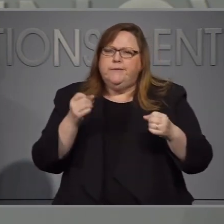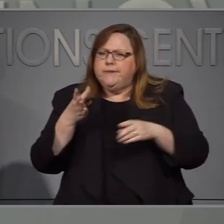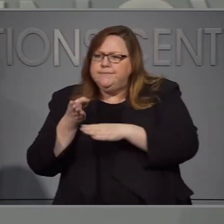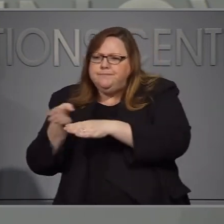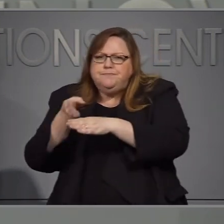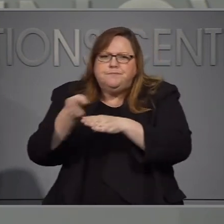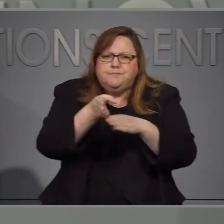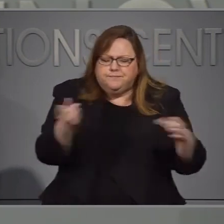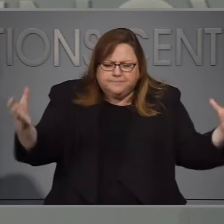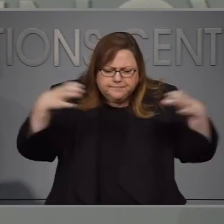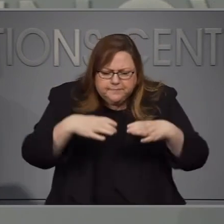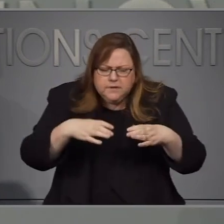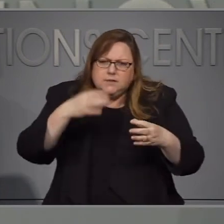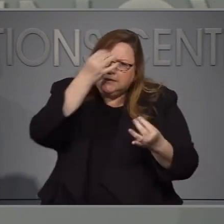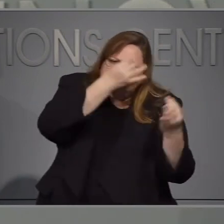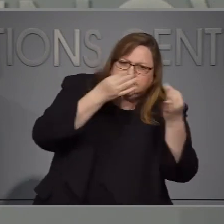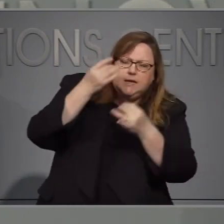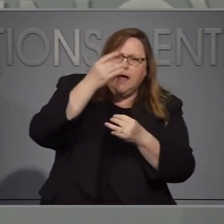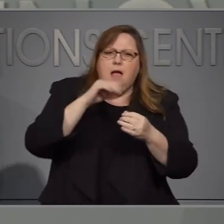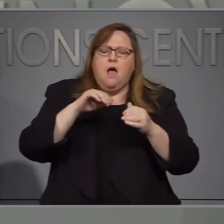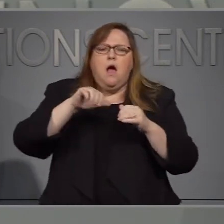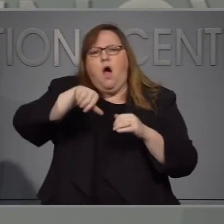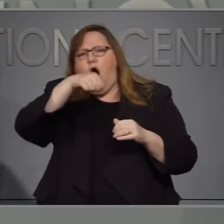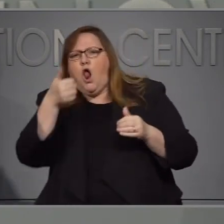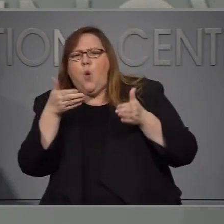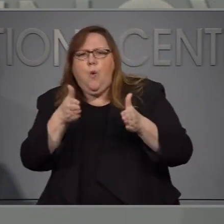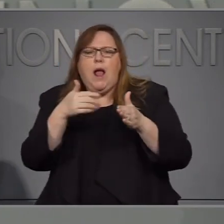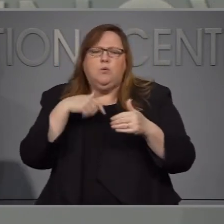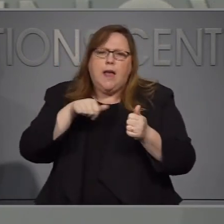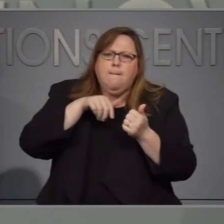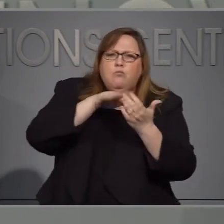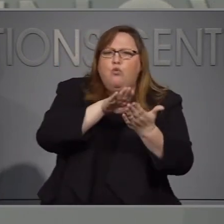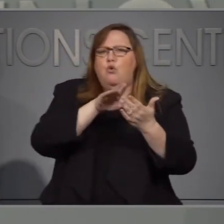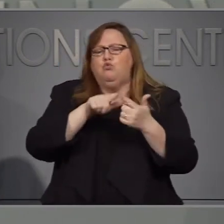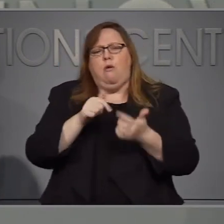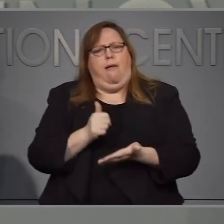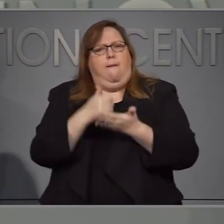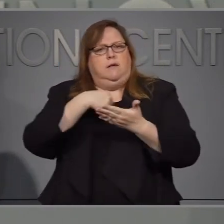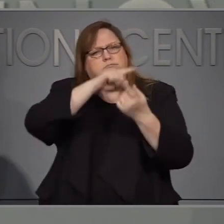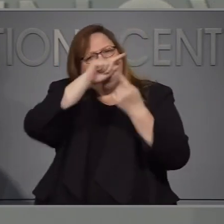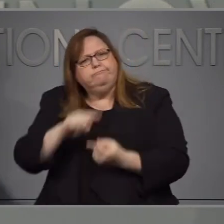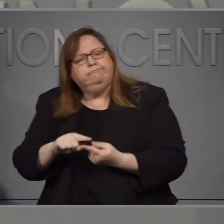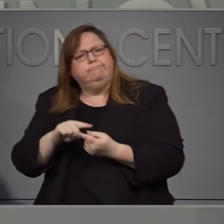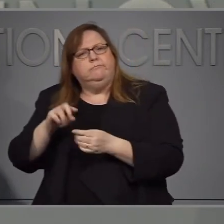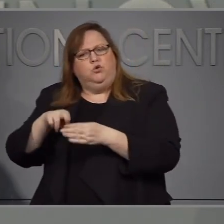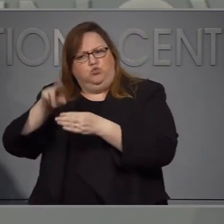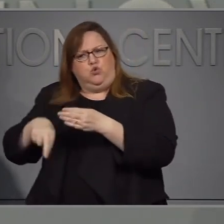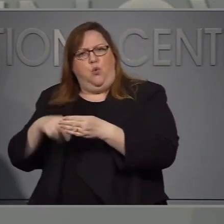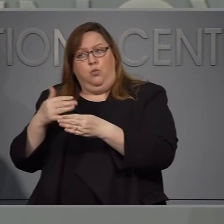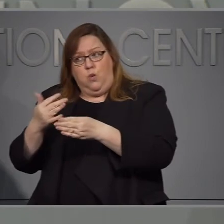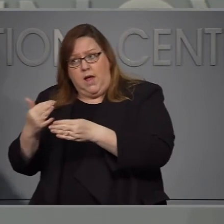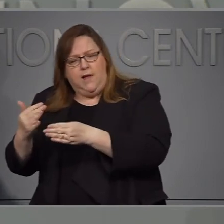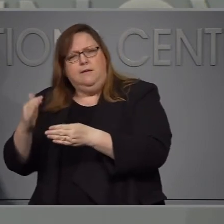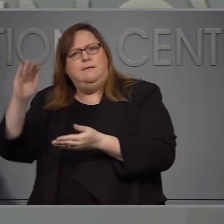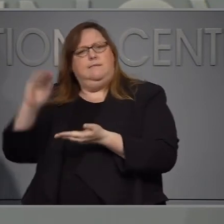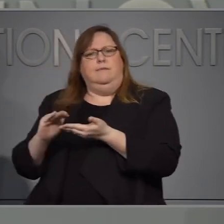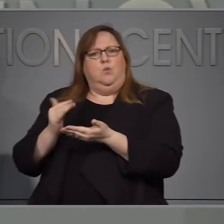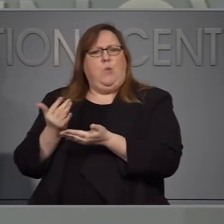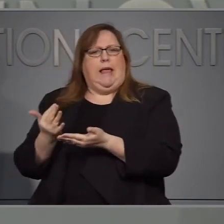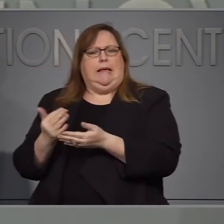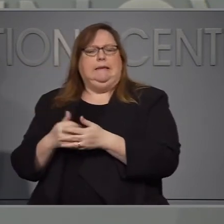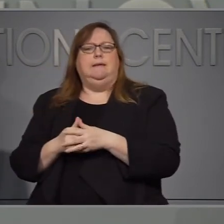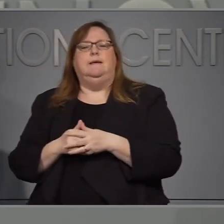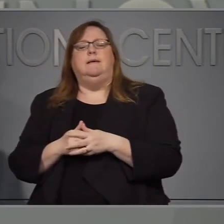pensemos en que otras maneras nosotros podemos tener el tiempo de regreso más corto y no hay una